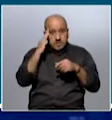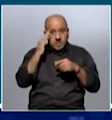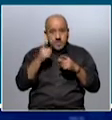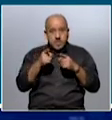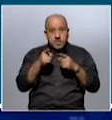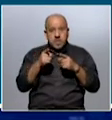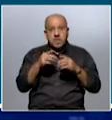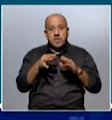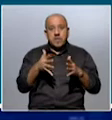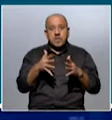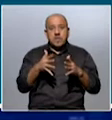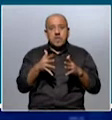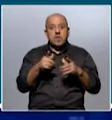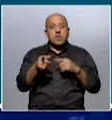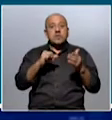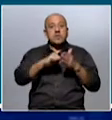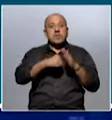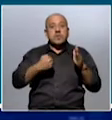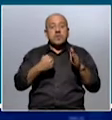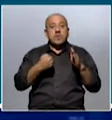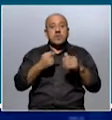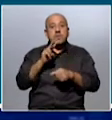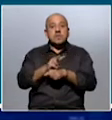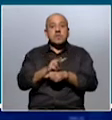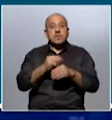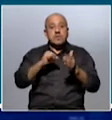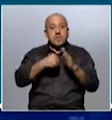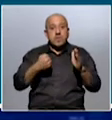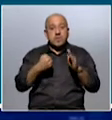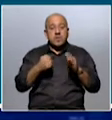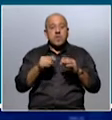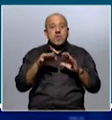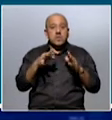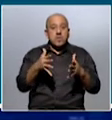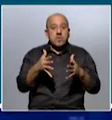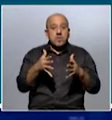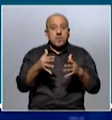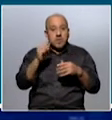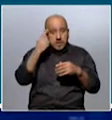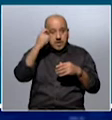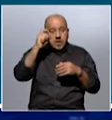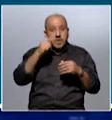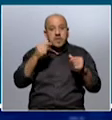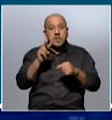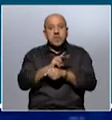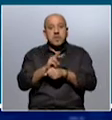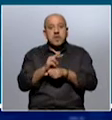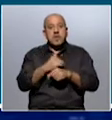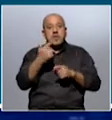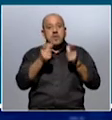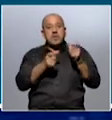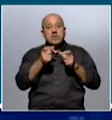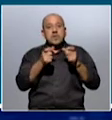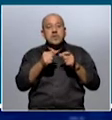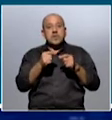el hecho fue de que se suspendieron las visitas. Seguramente con la intención de cuidar a las personas del